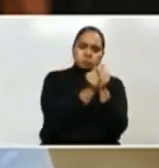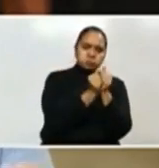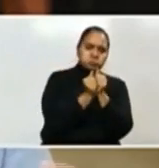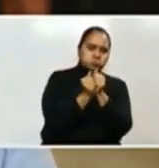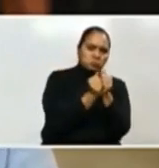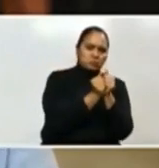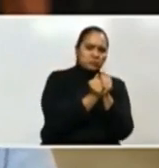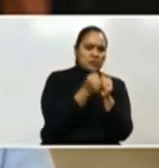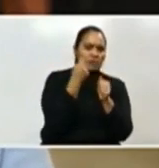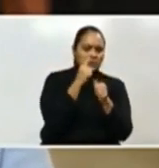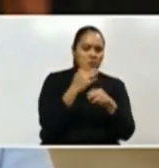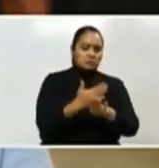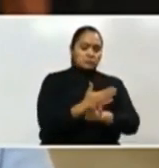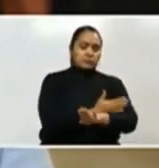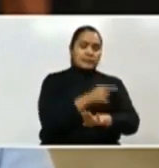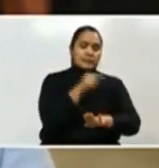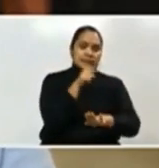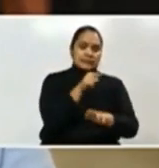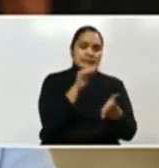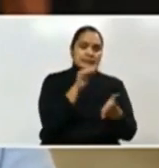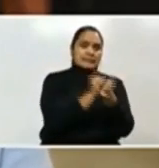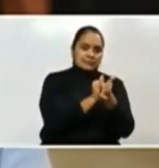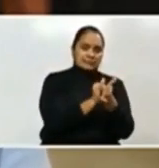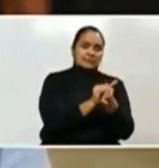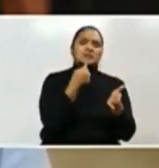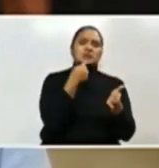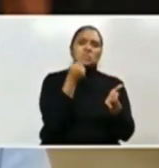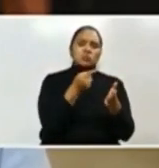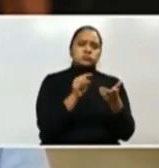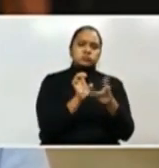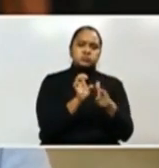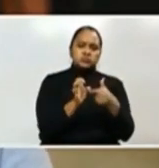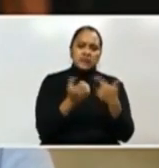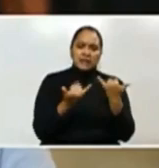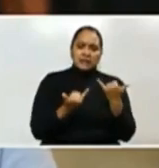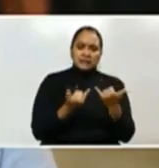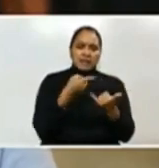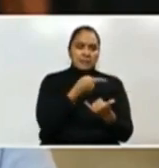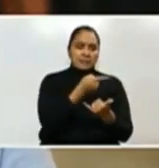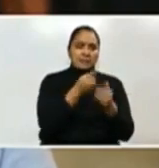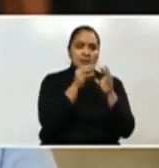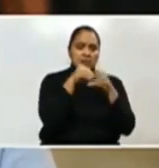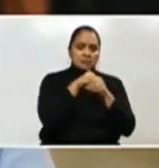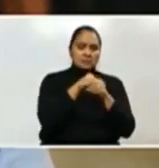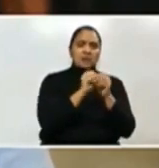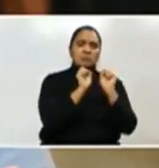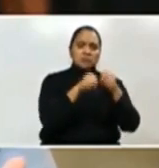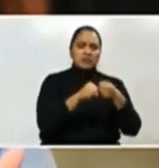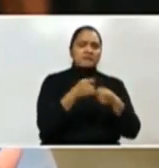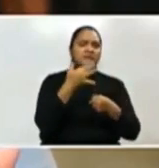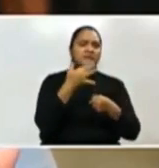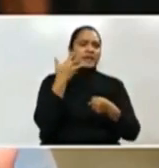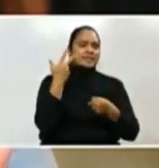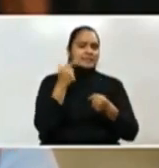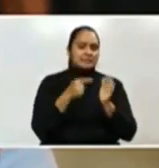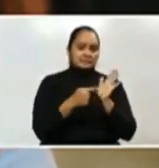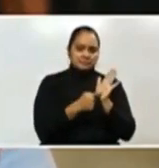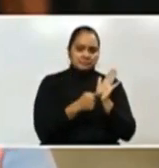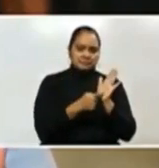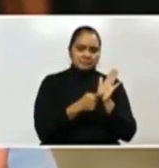con el aval de esas organizaciones ciudadanas es que van a poder fácilmente